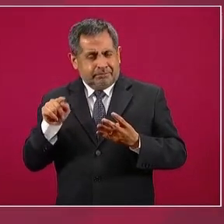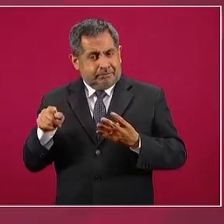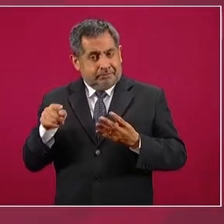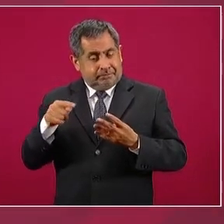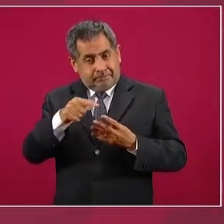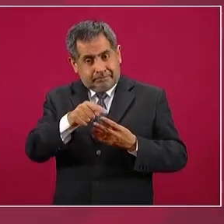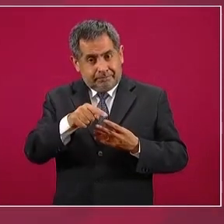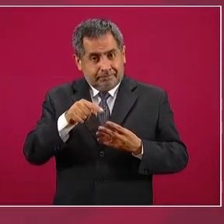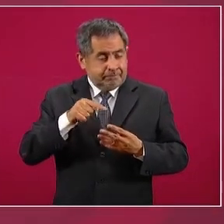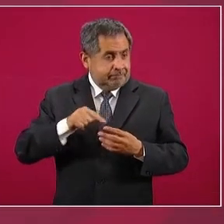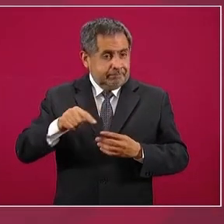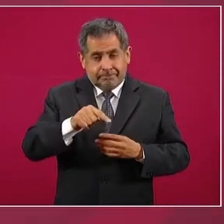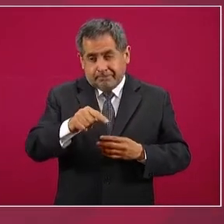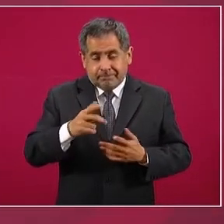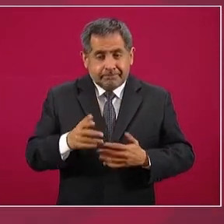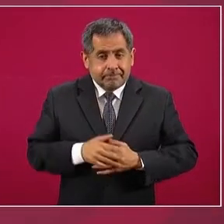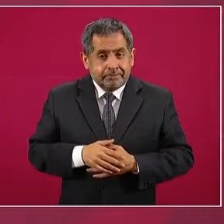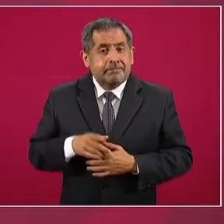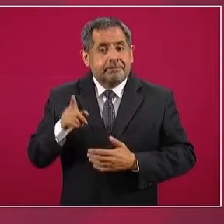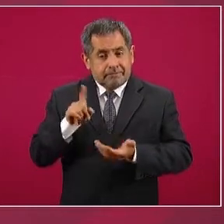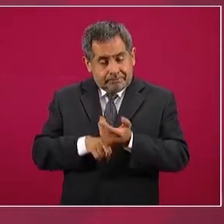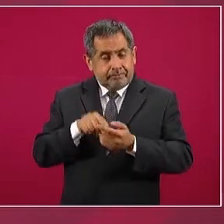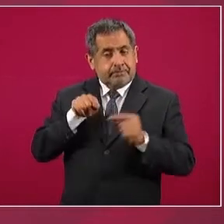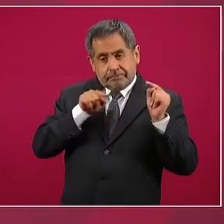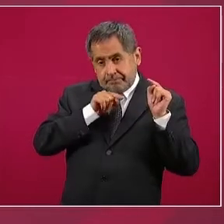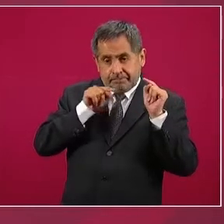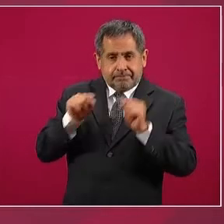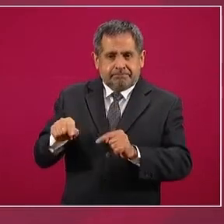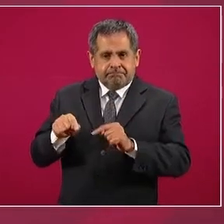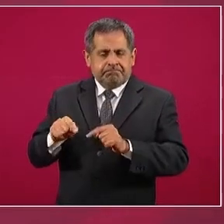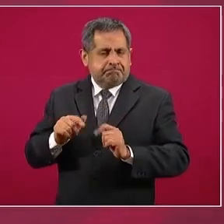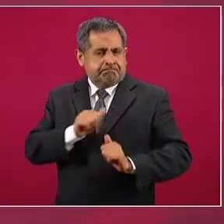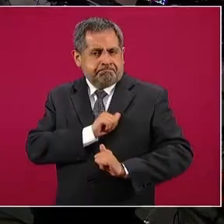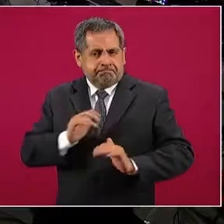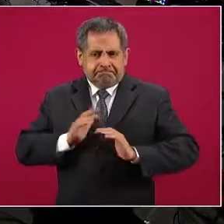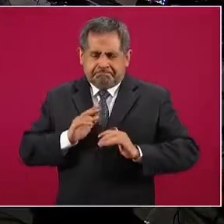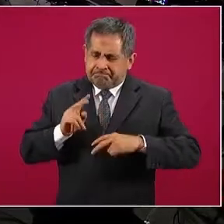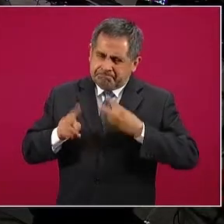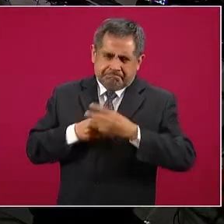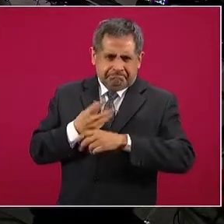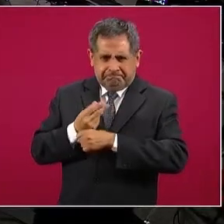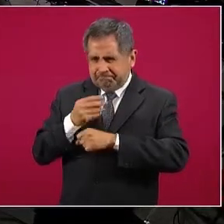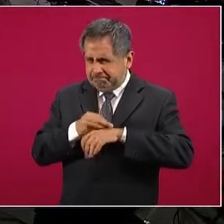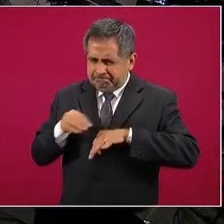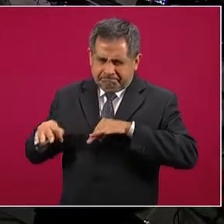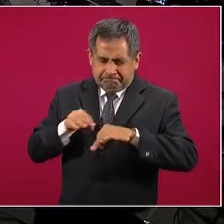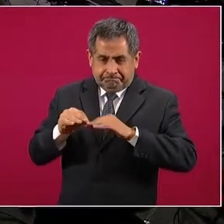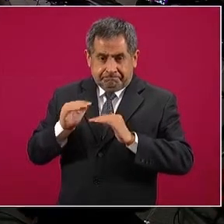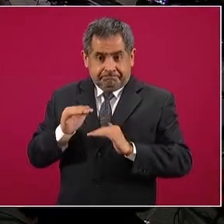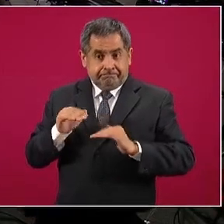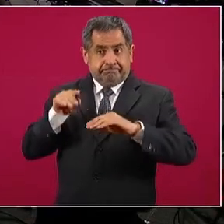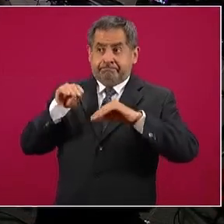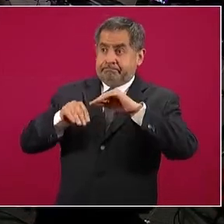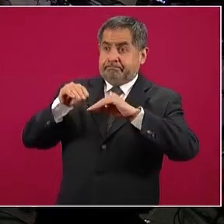Entonces, ahí está trabajando el Ejército, la parte alta,